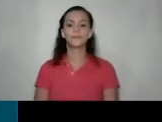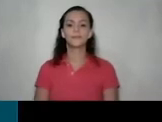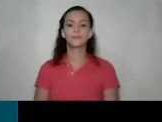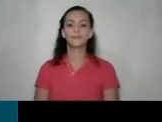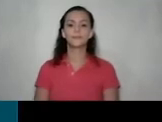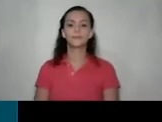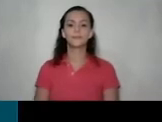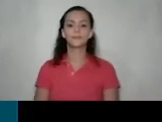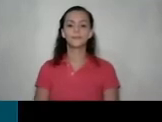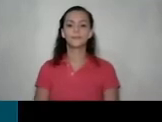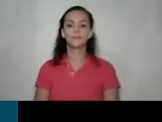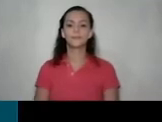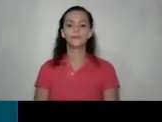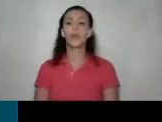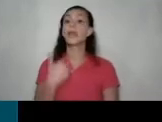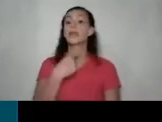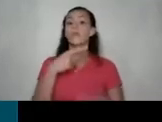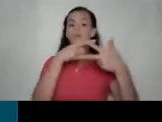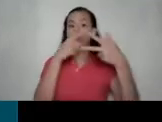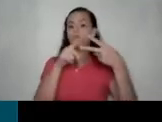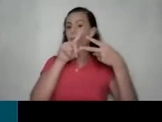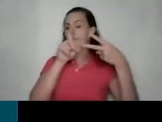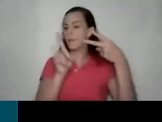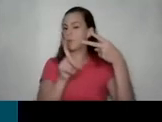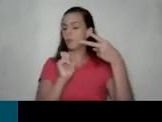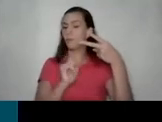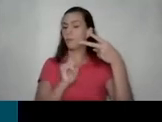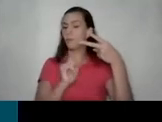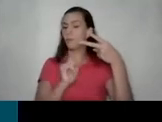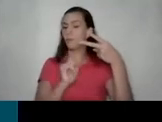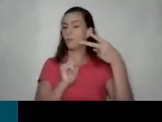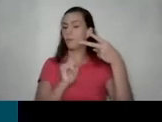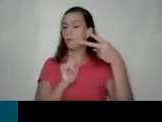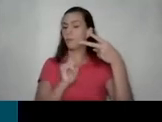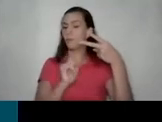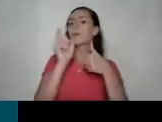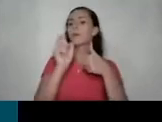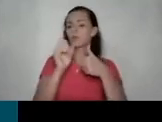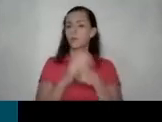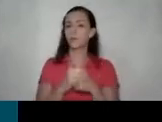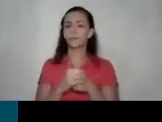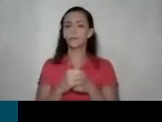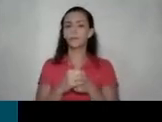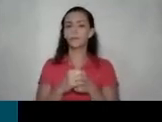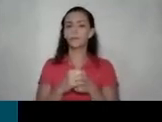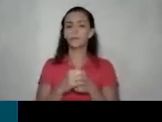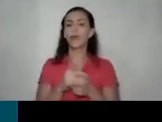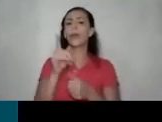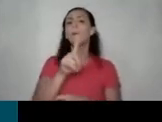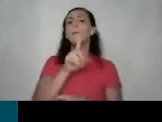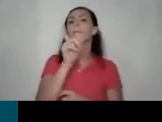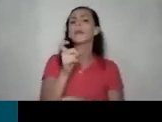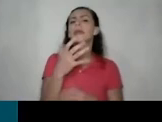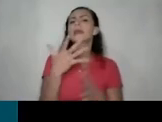bien tenemos dos preguntas la primera nos preguntan ¿qué hacer cuando se va caminando en una calle